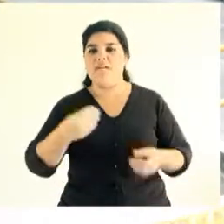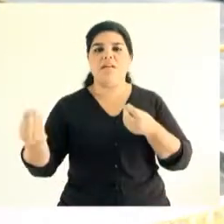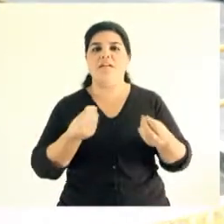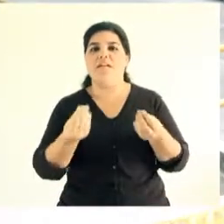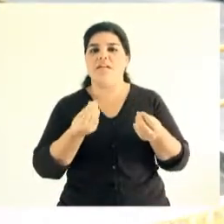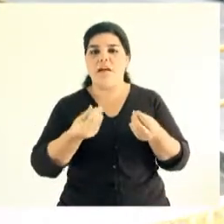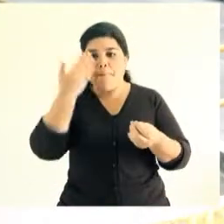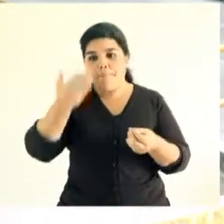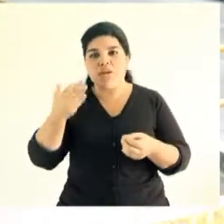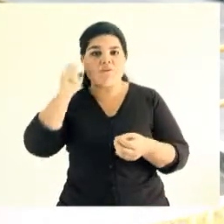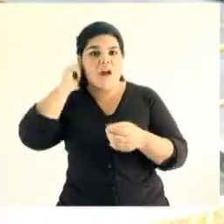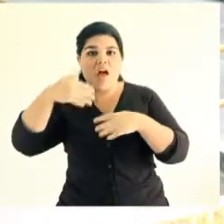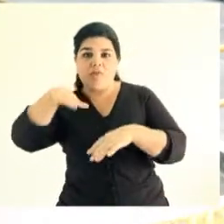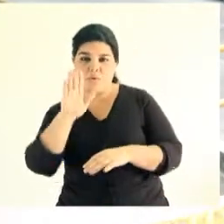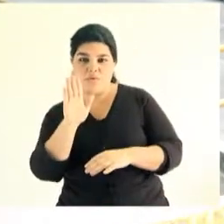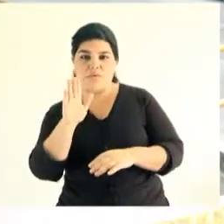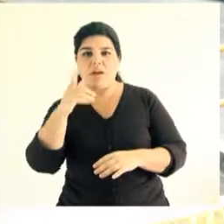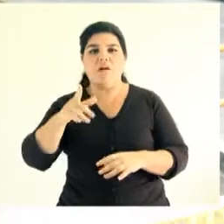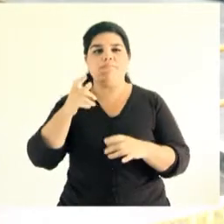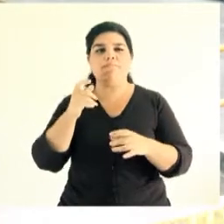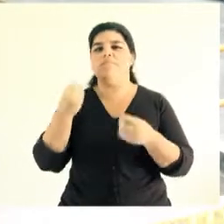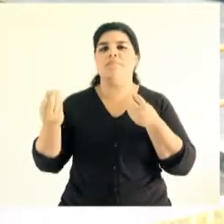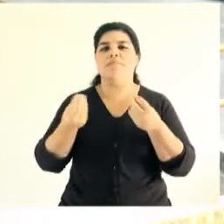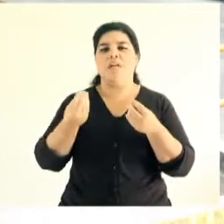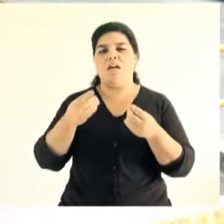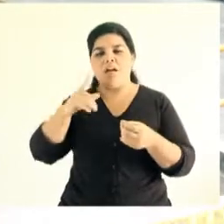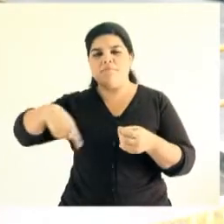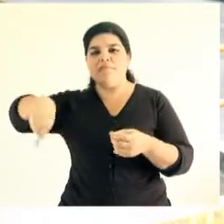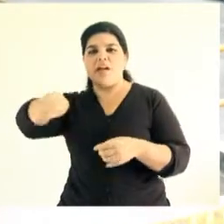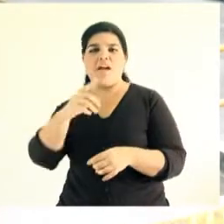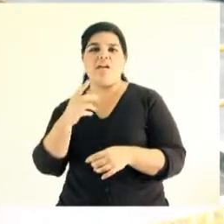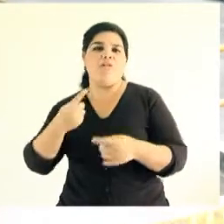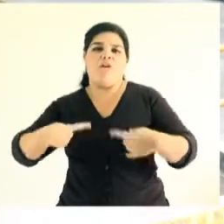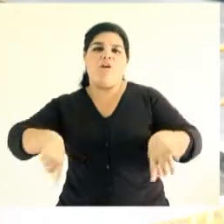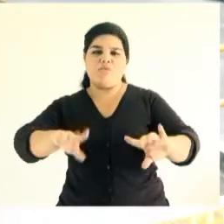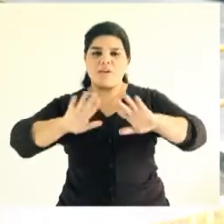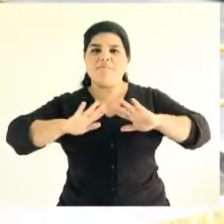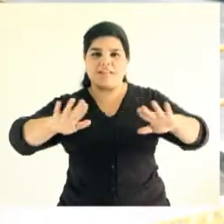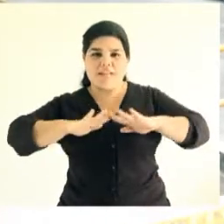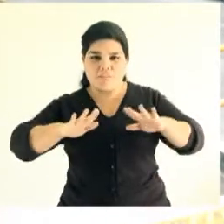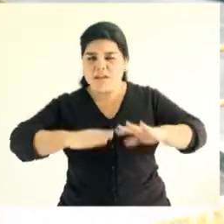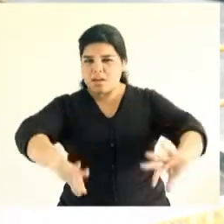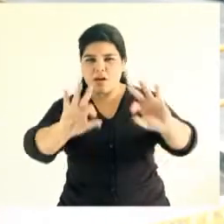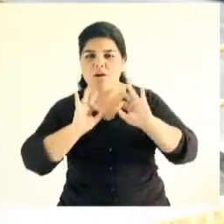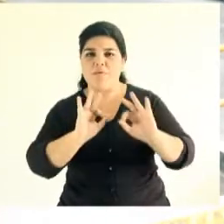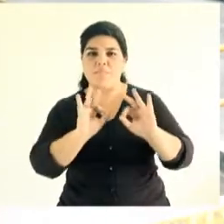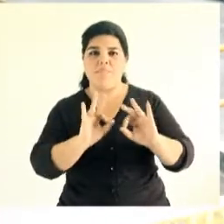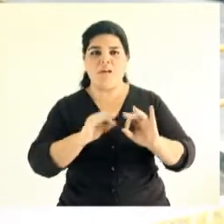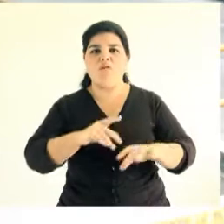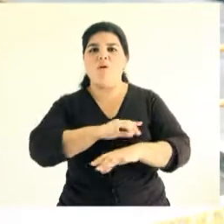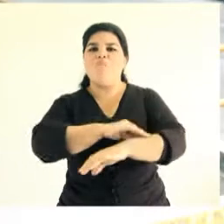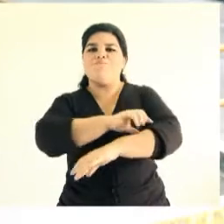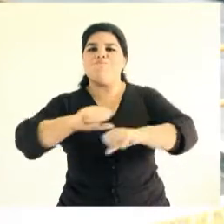está dedicado a trabajar con personas adultas teniendo en cuenta todo el abordaje general de la actividad física en lo que es gimnasia,